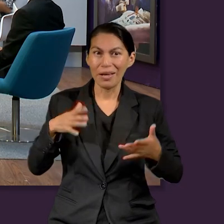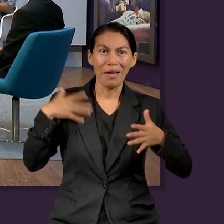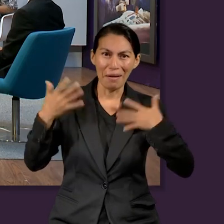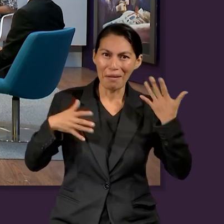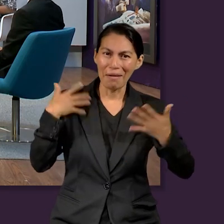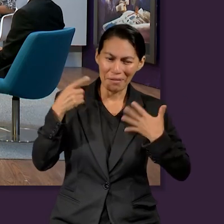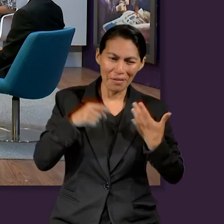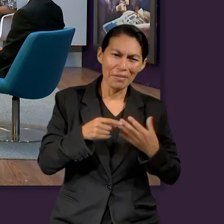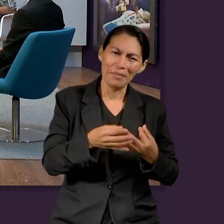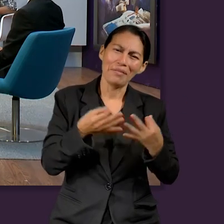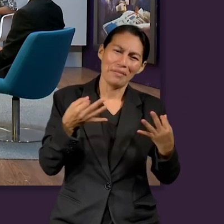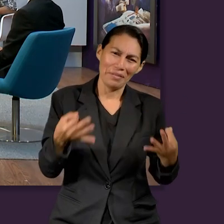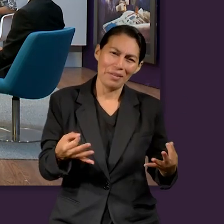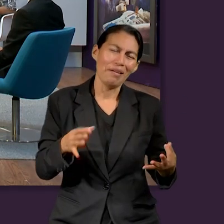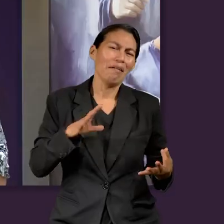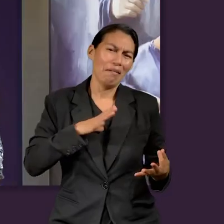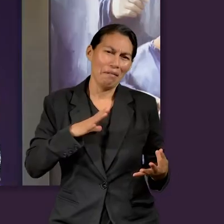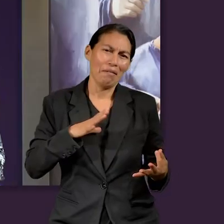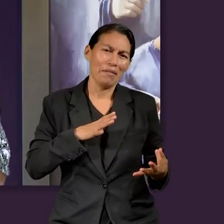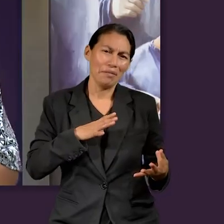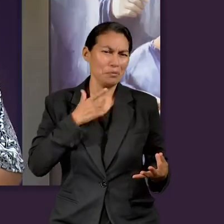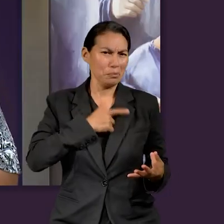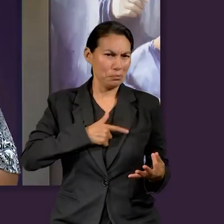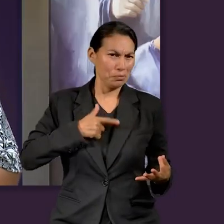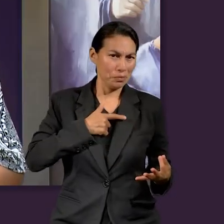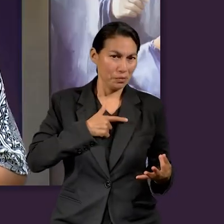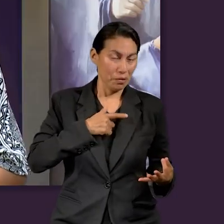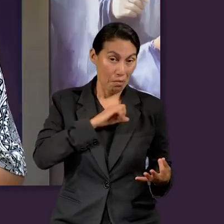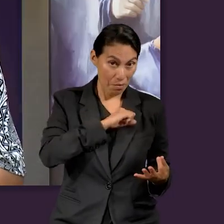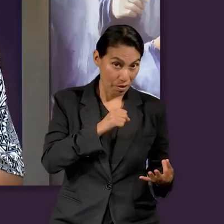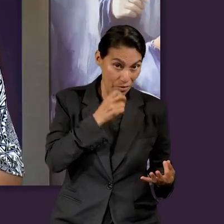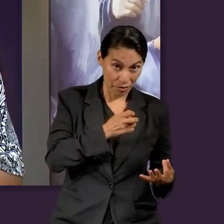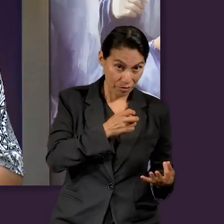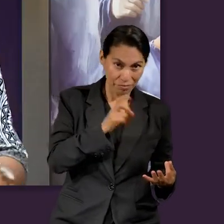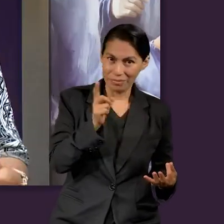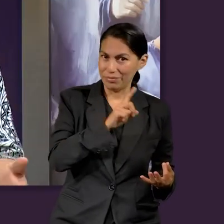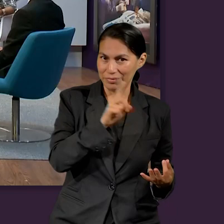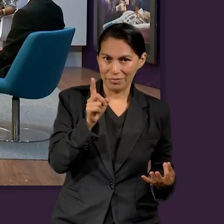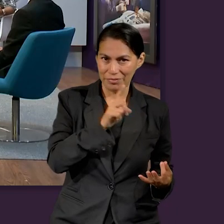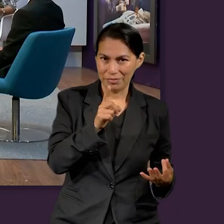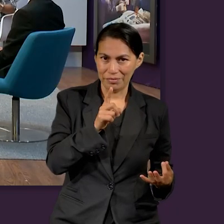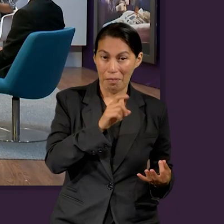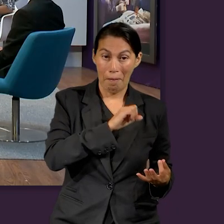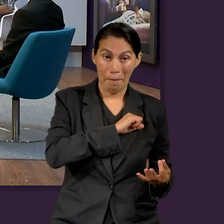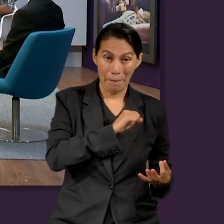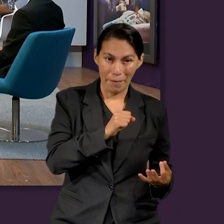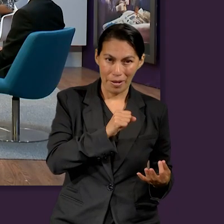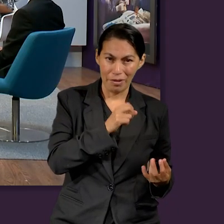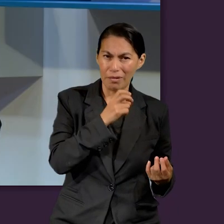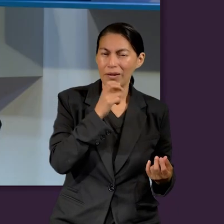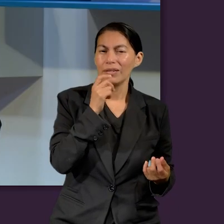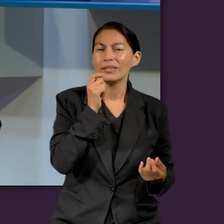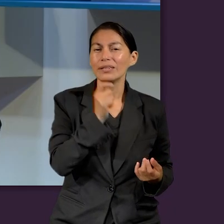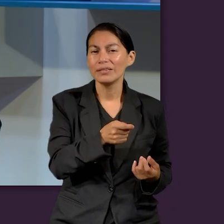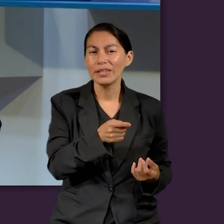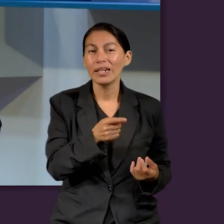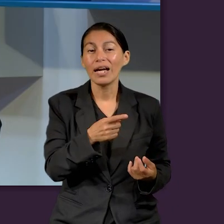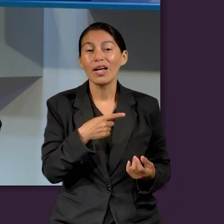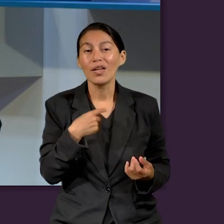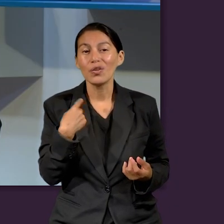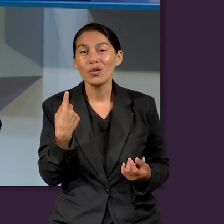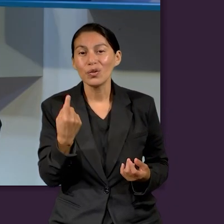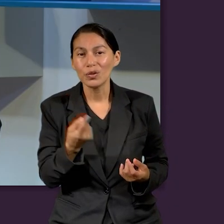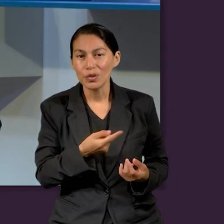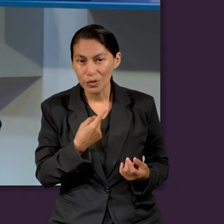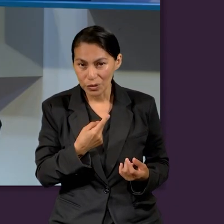podemos disfrutarlo aquí en esta tierra, podemos disfrutar las riquezas y no habría nada malo. Lo malo sería que nosotros, teniendo estas riquezas,